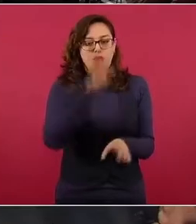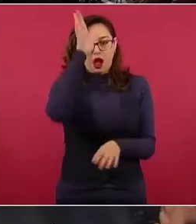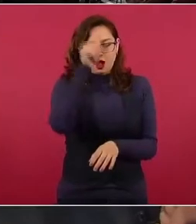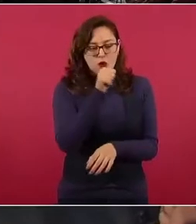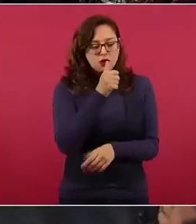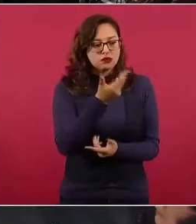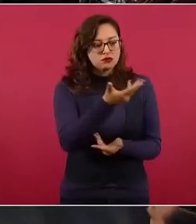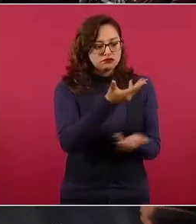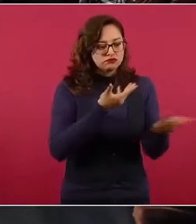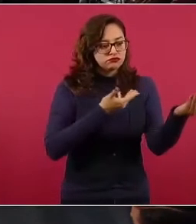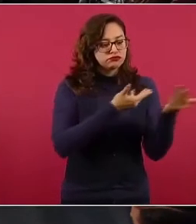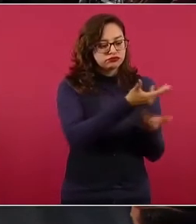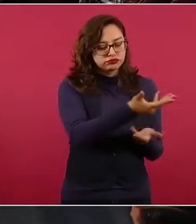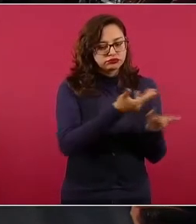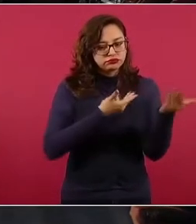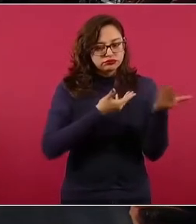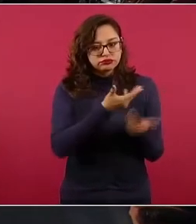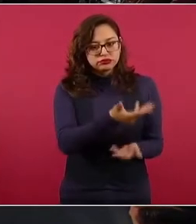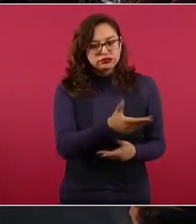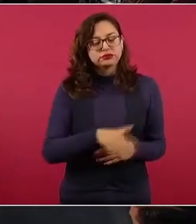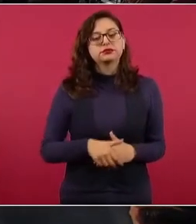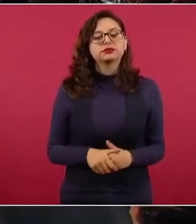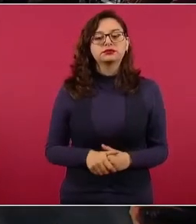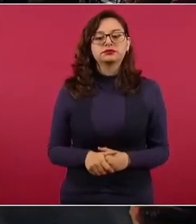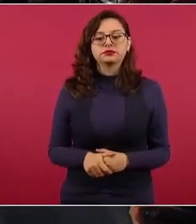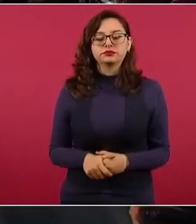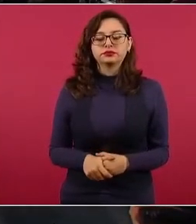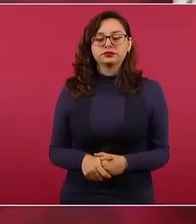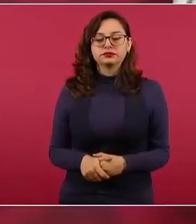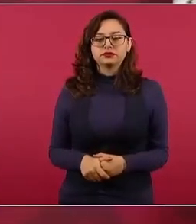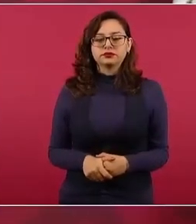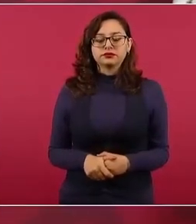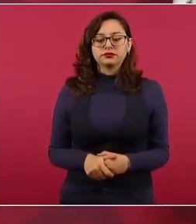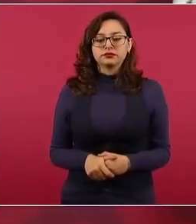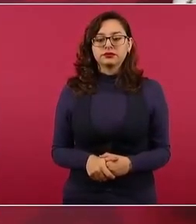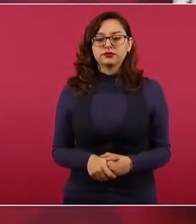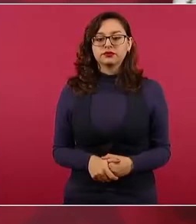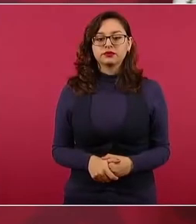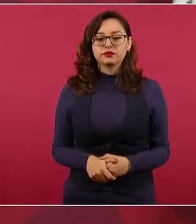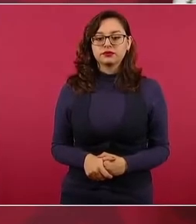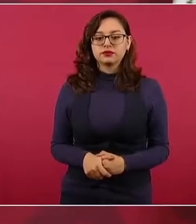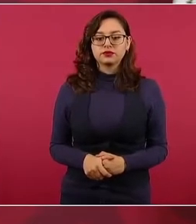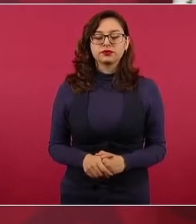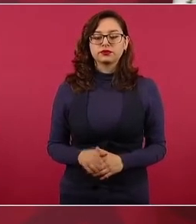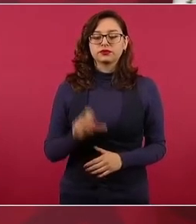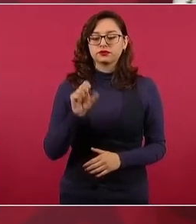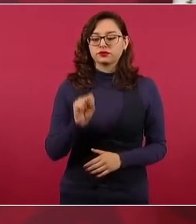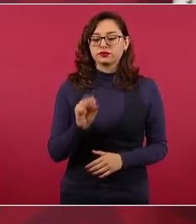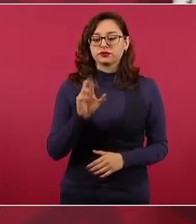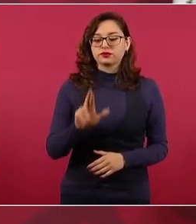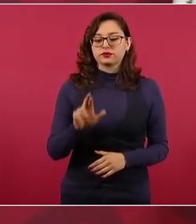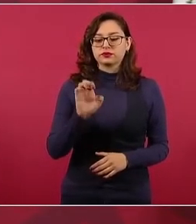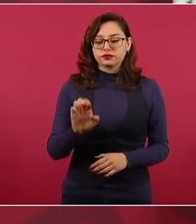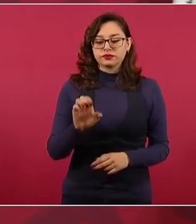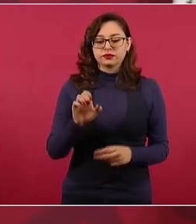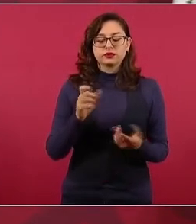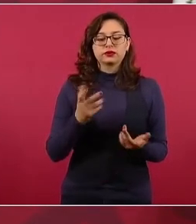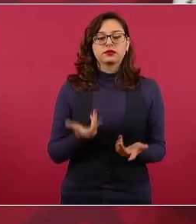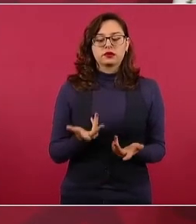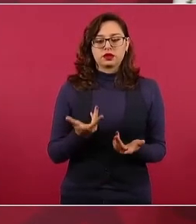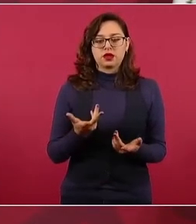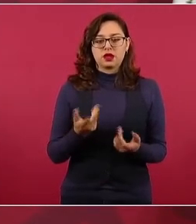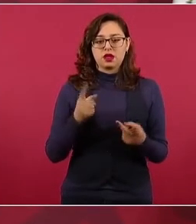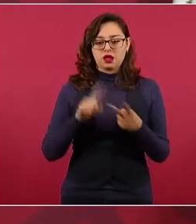Con el secretario de Relaciones Exteriores, me va a acompañar mi esposa